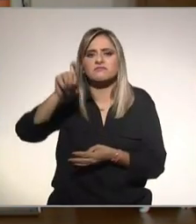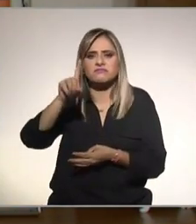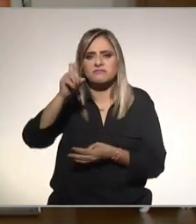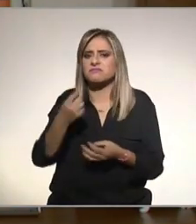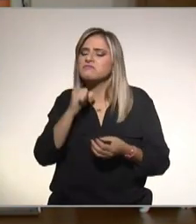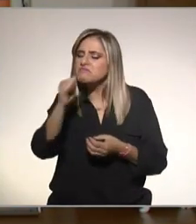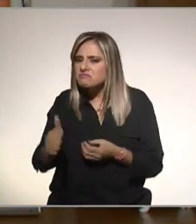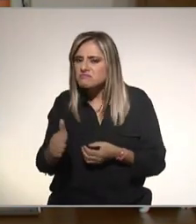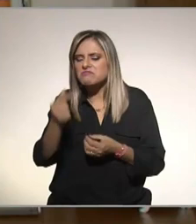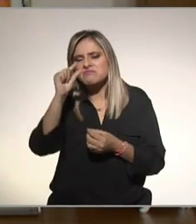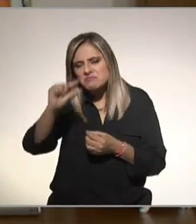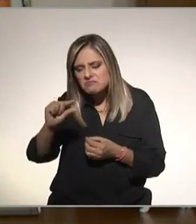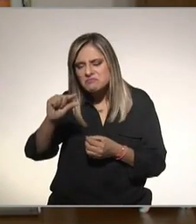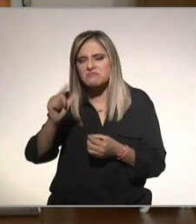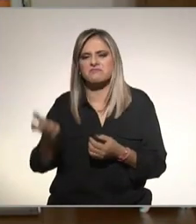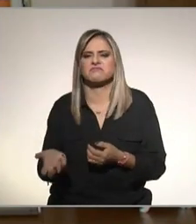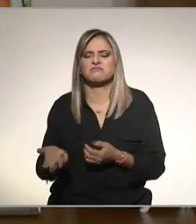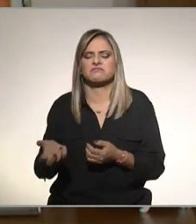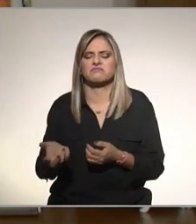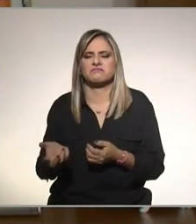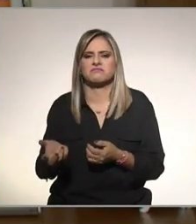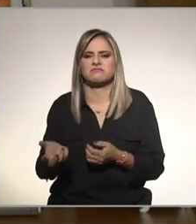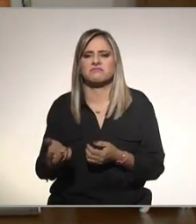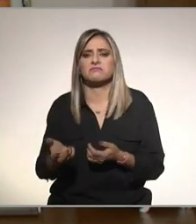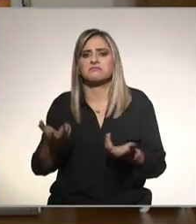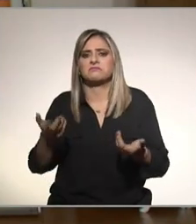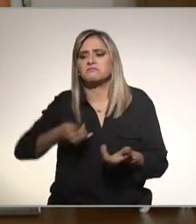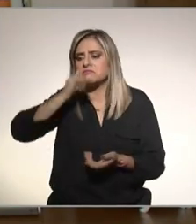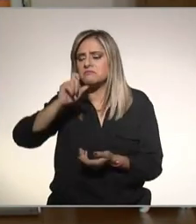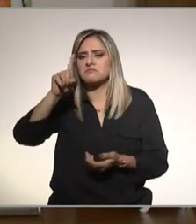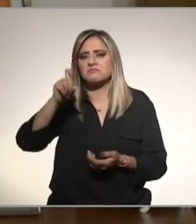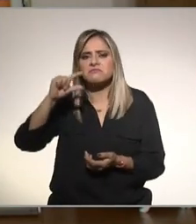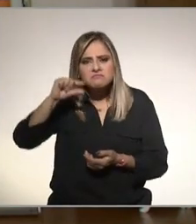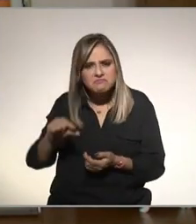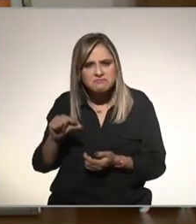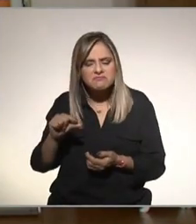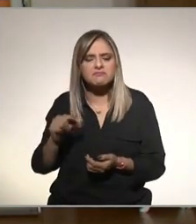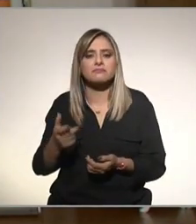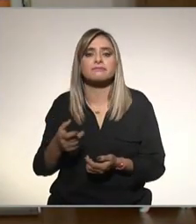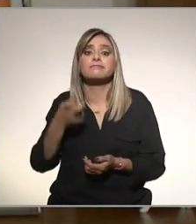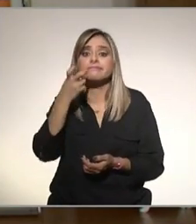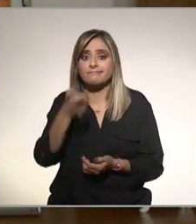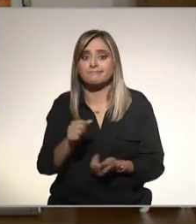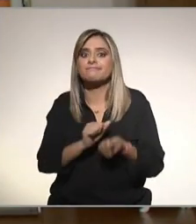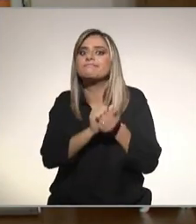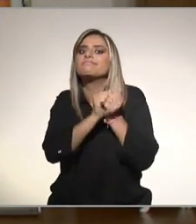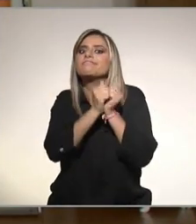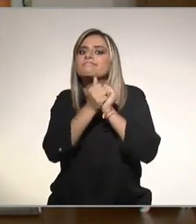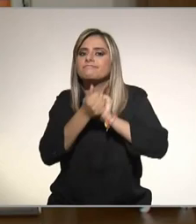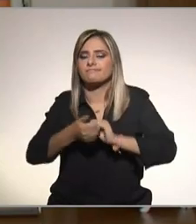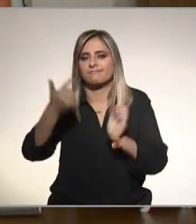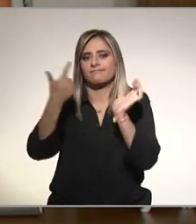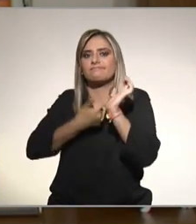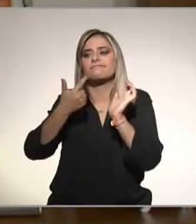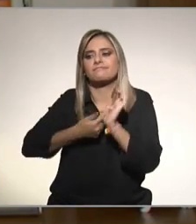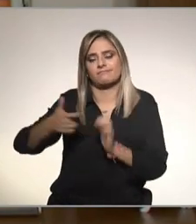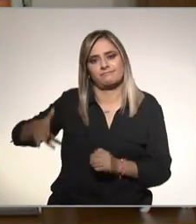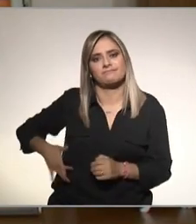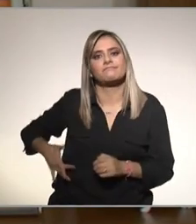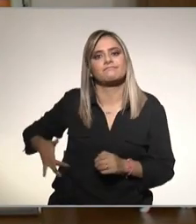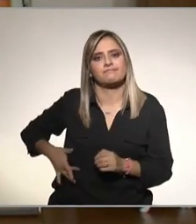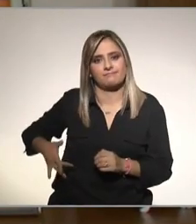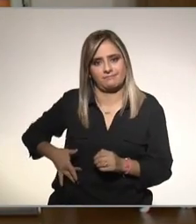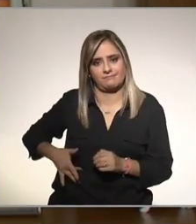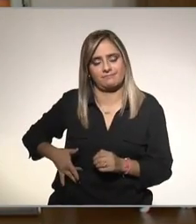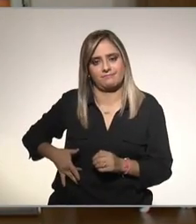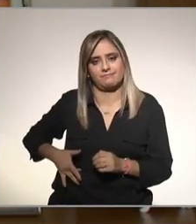cantidad cuando estamos mal hidratados podemos empezar a acumular grasa en el hígado es un